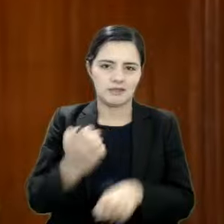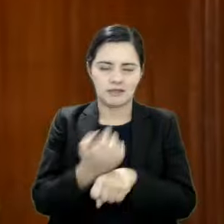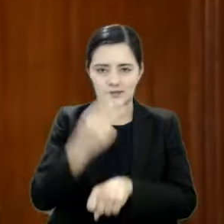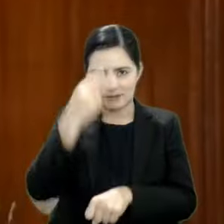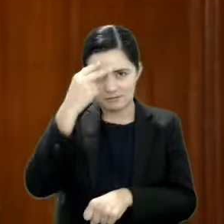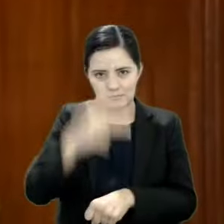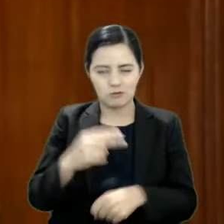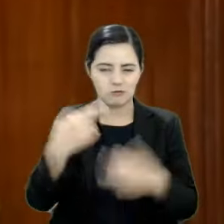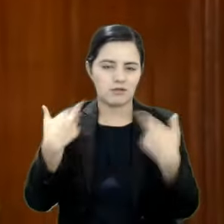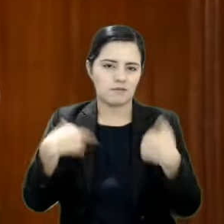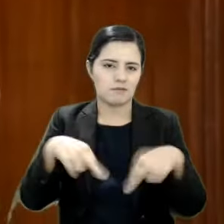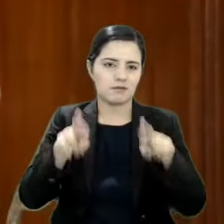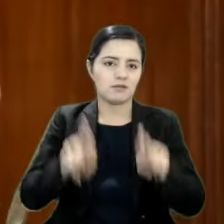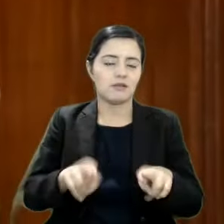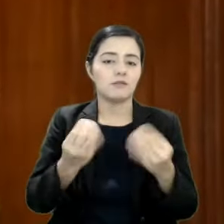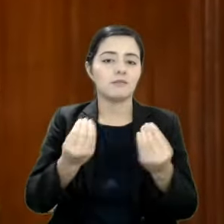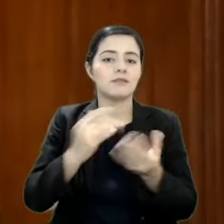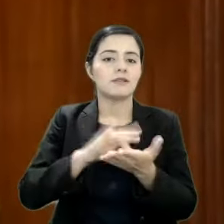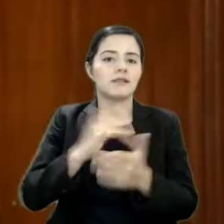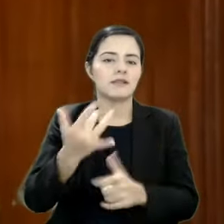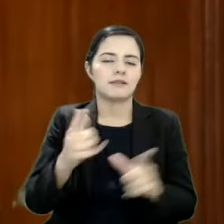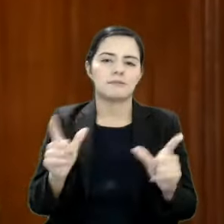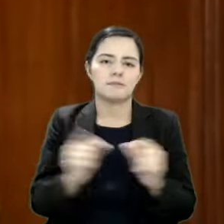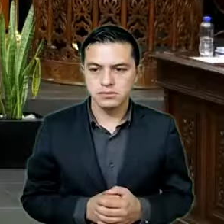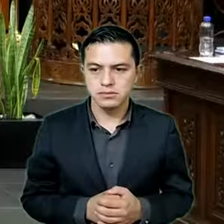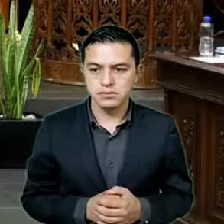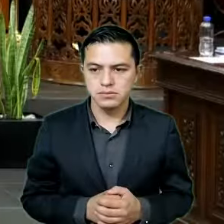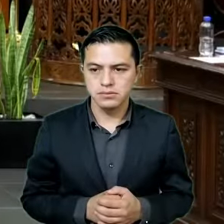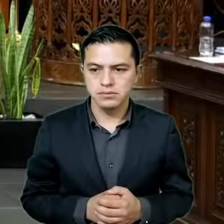Muchísimas gracias. Es cuanto, presidente.